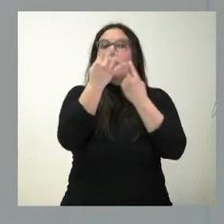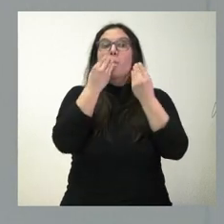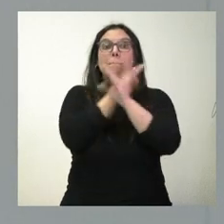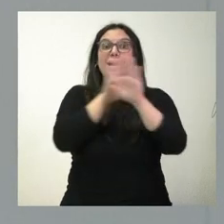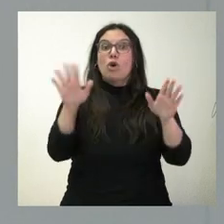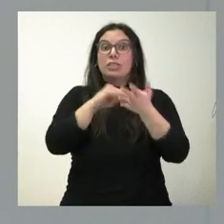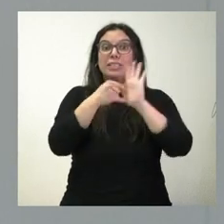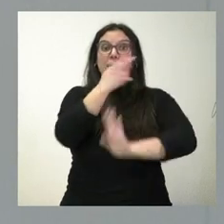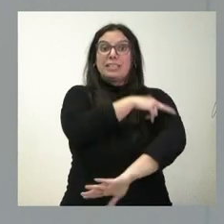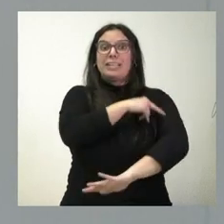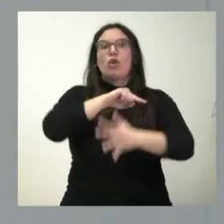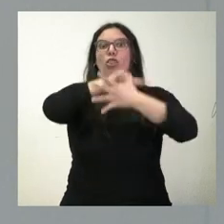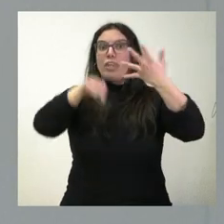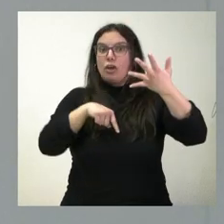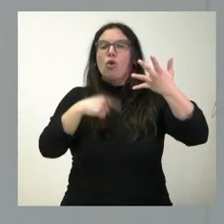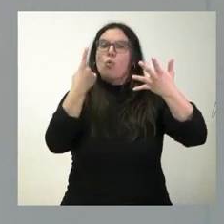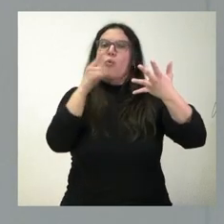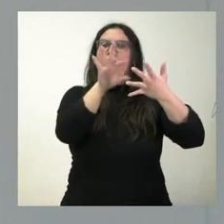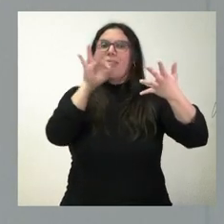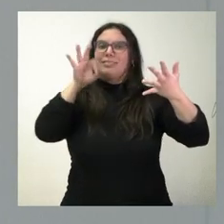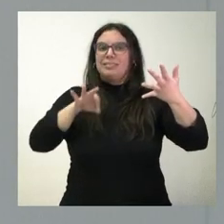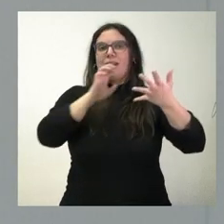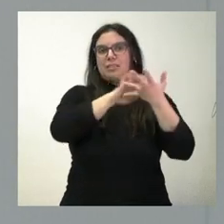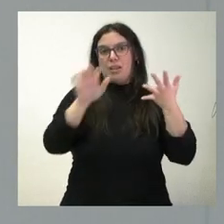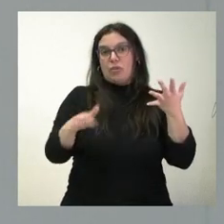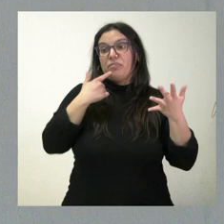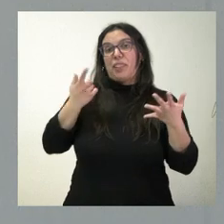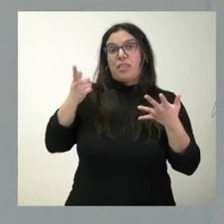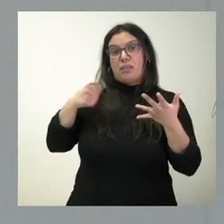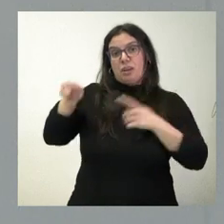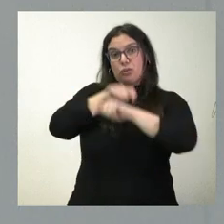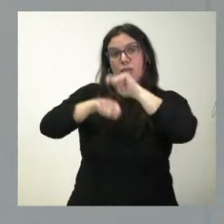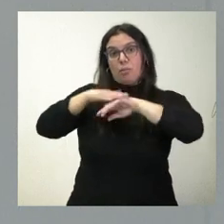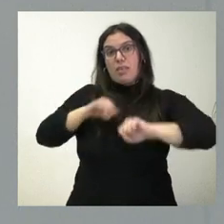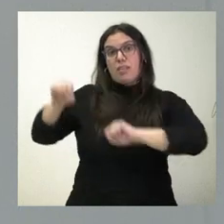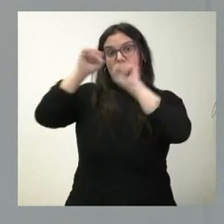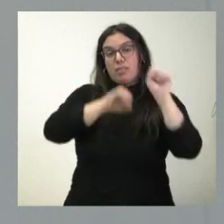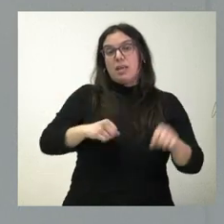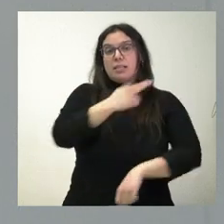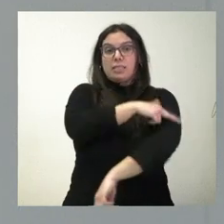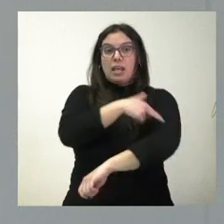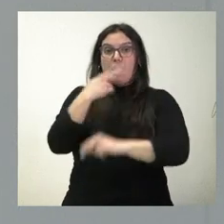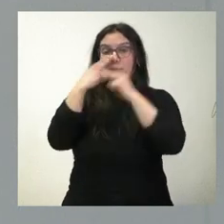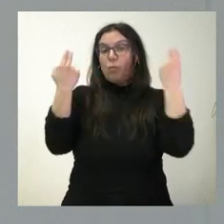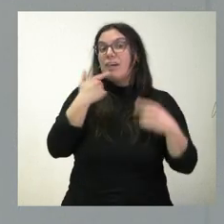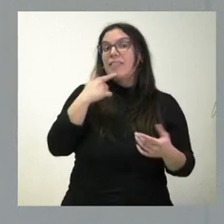sistema sanitario. Según esa Asociación para la Defensa de la Sanidad Pública, Castilla y León es la que tiene el mejor sistema sanitario de